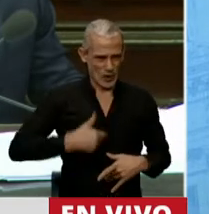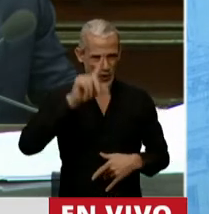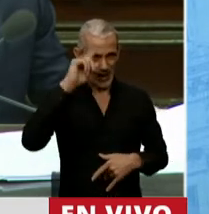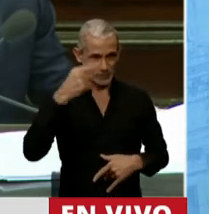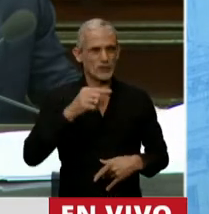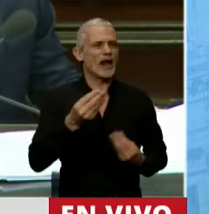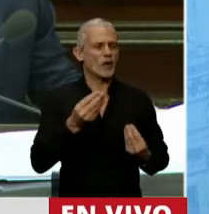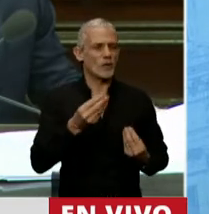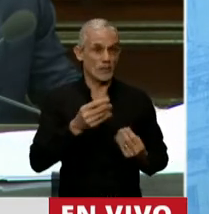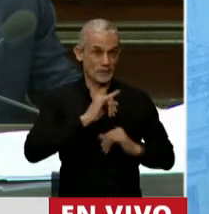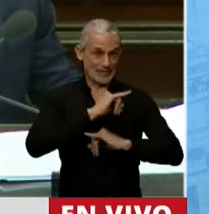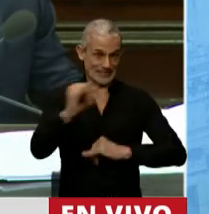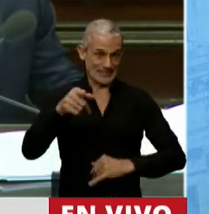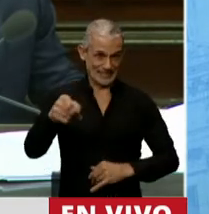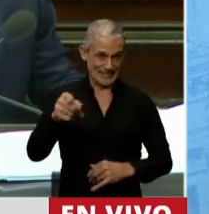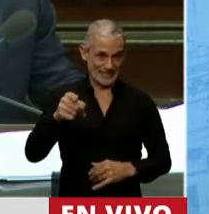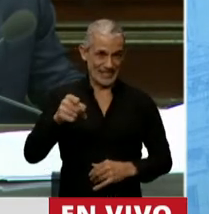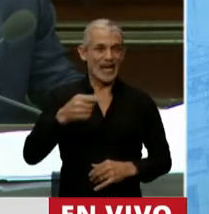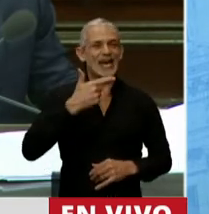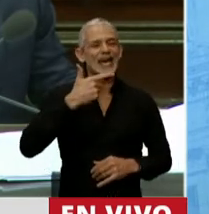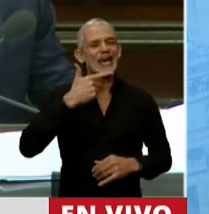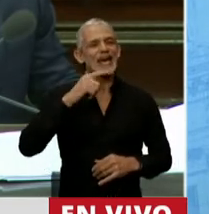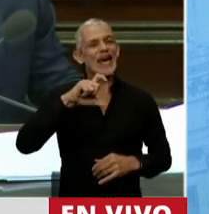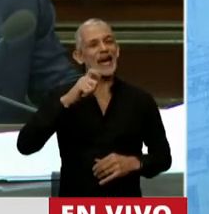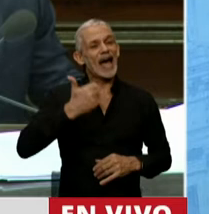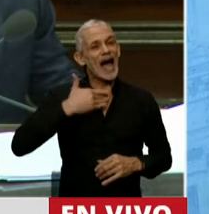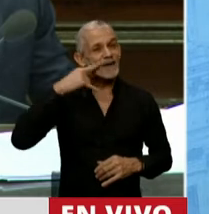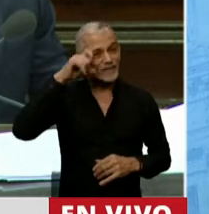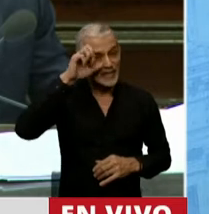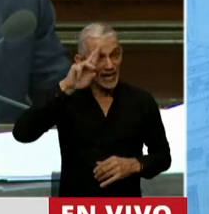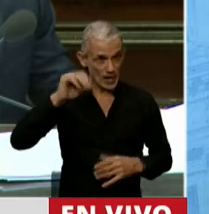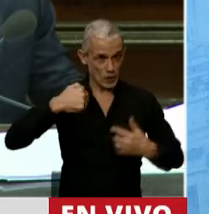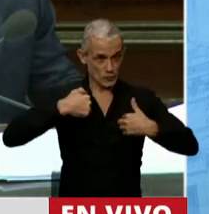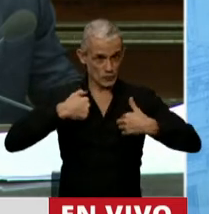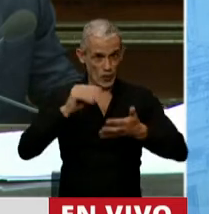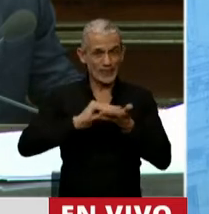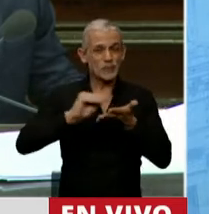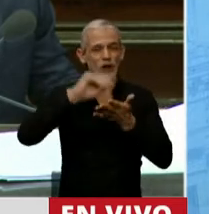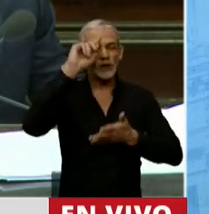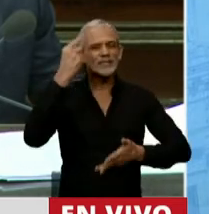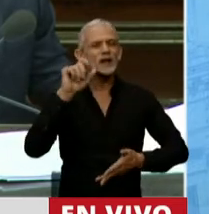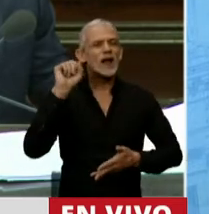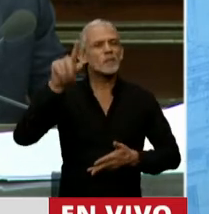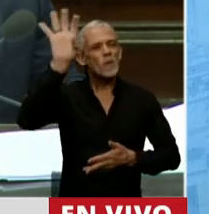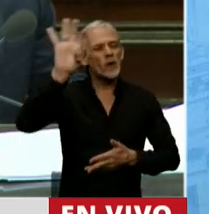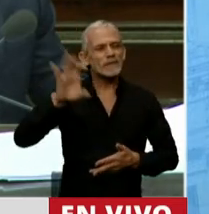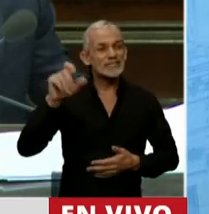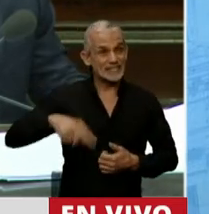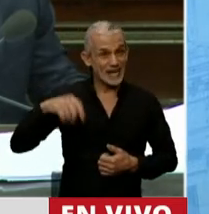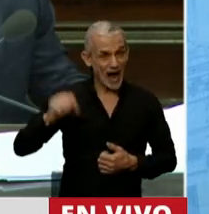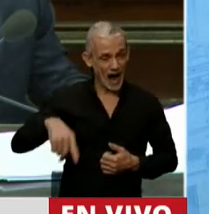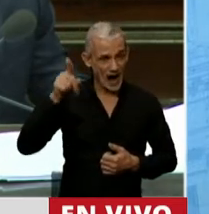Quiero decirle a Santiago Cafiero, quien les habla, diputado nacional por la provincia del Chaco,